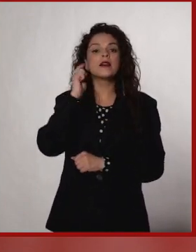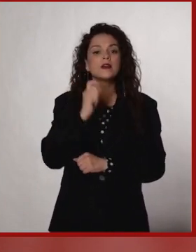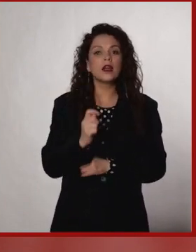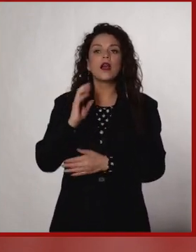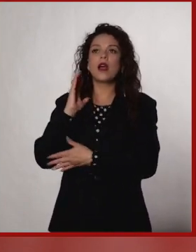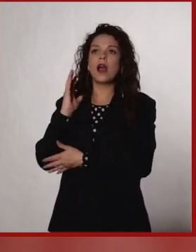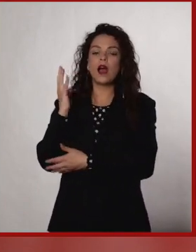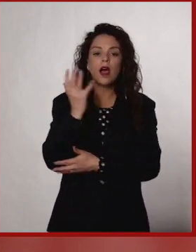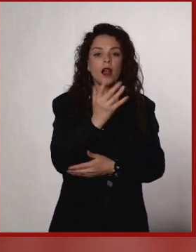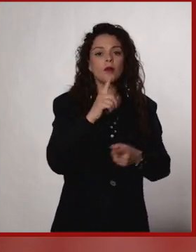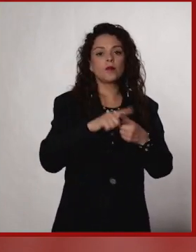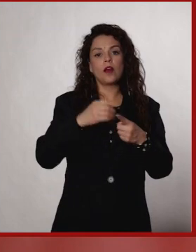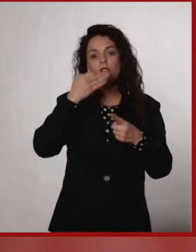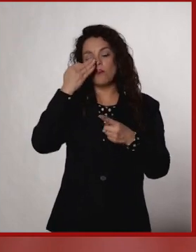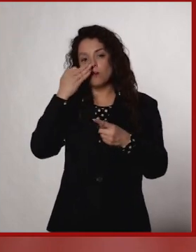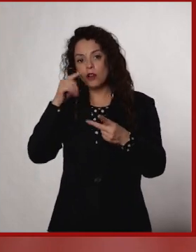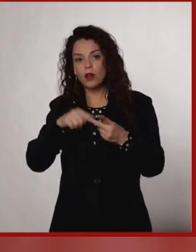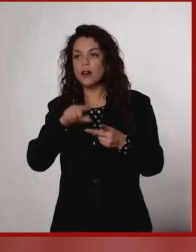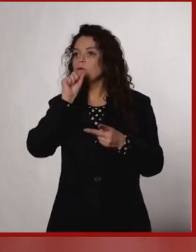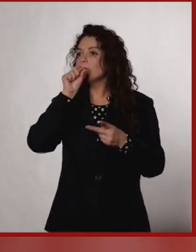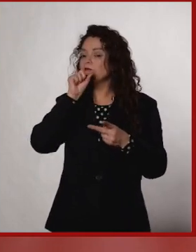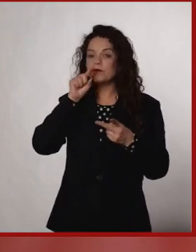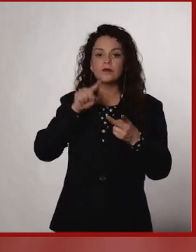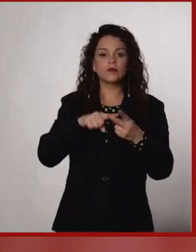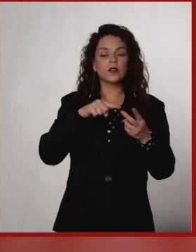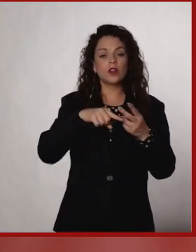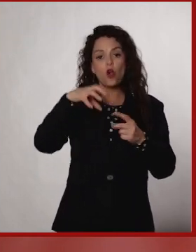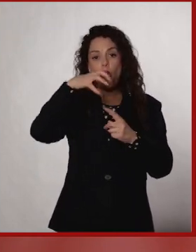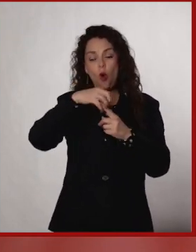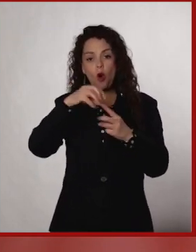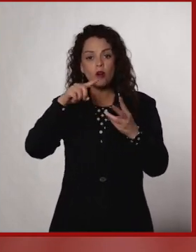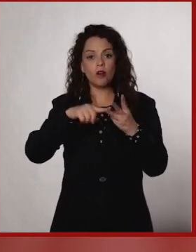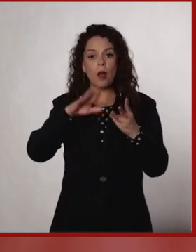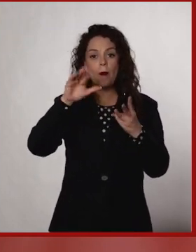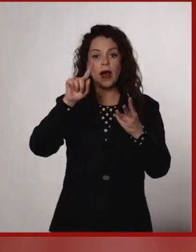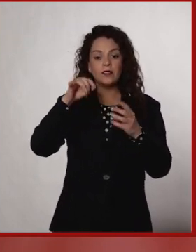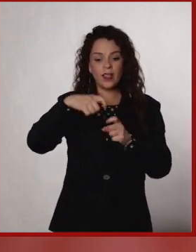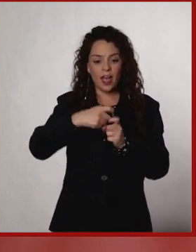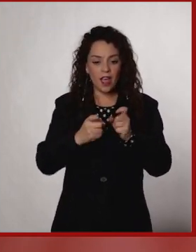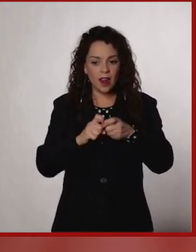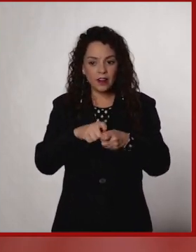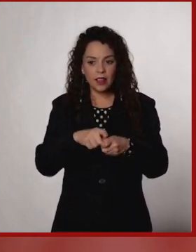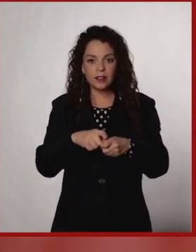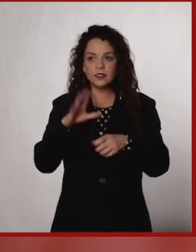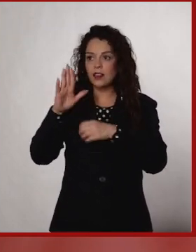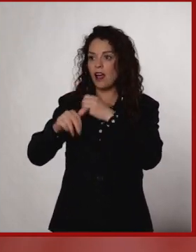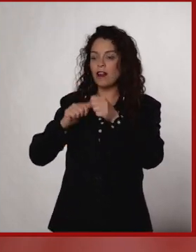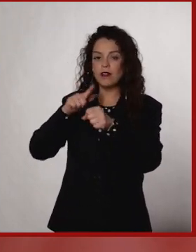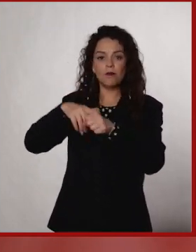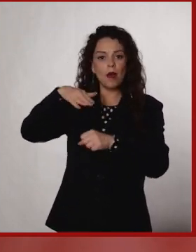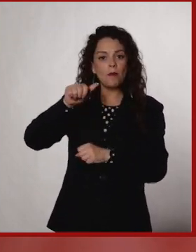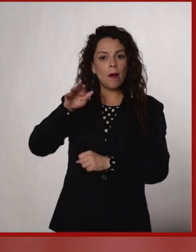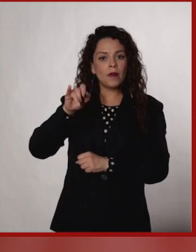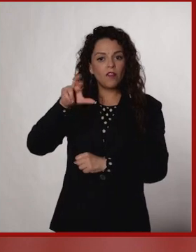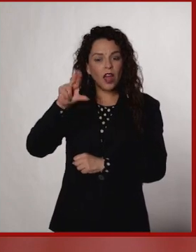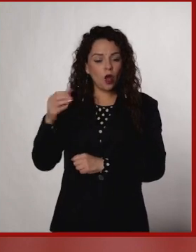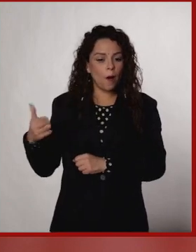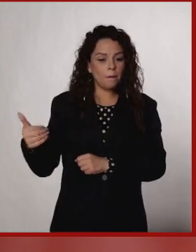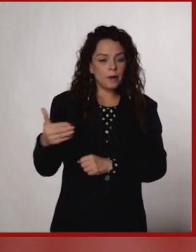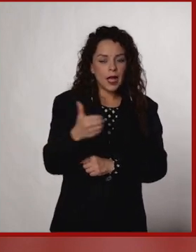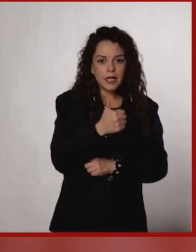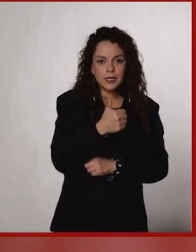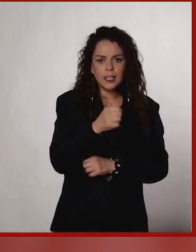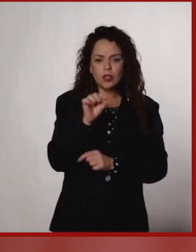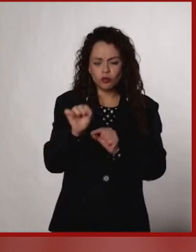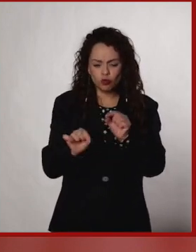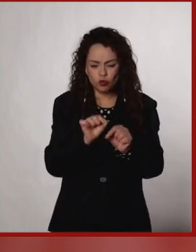poblados por árboles, flores, aves, hongos, bacterias, mamíferos, peces e insectos.